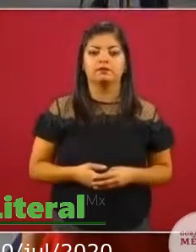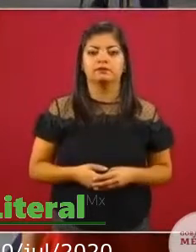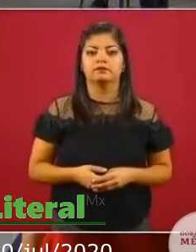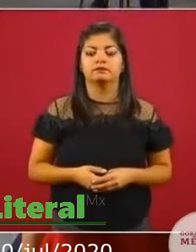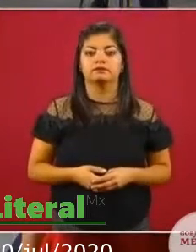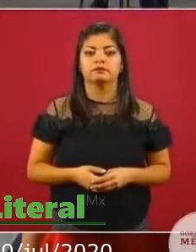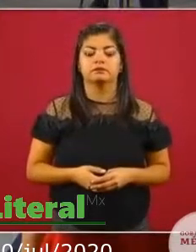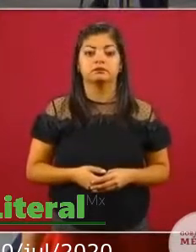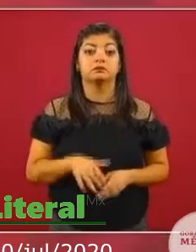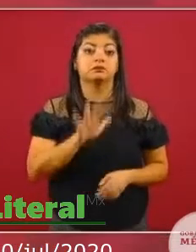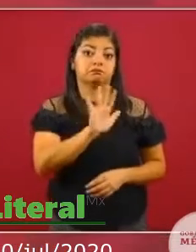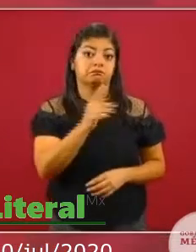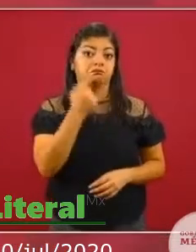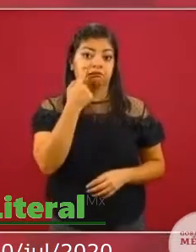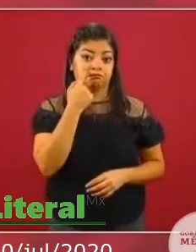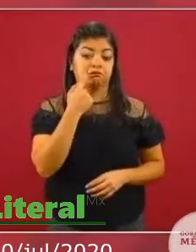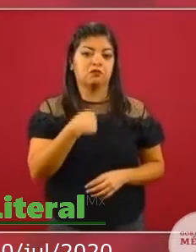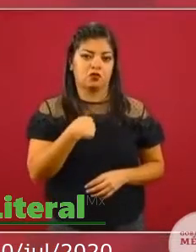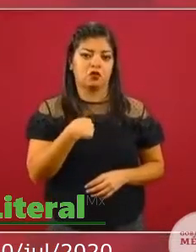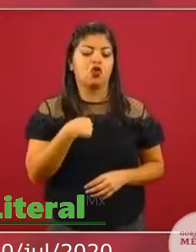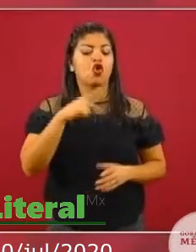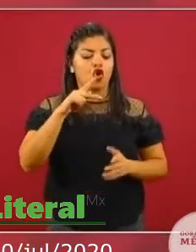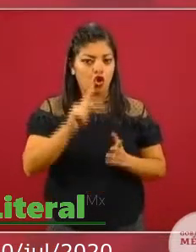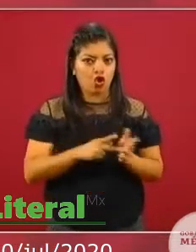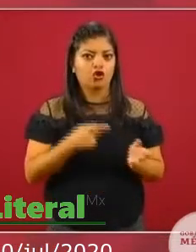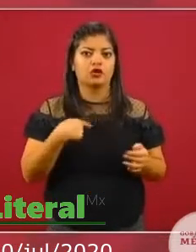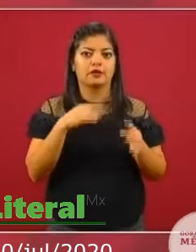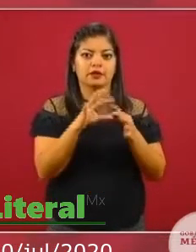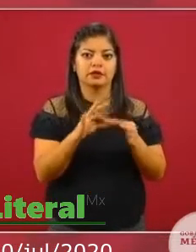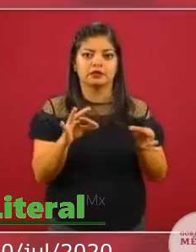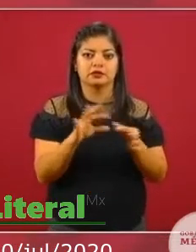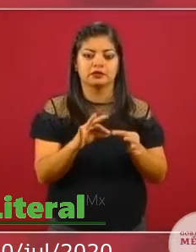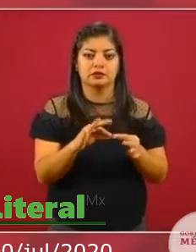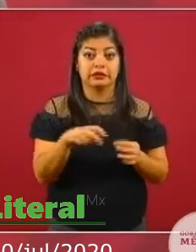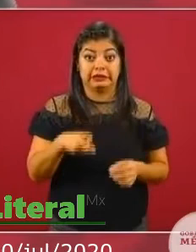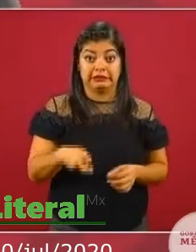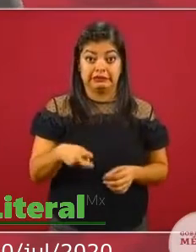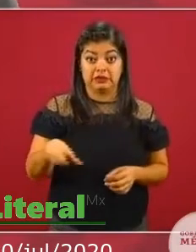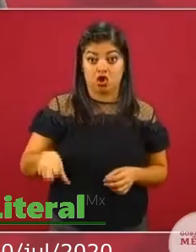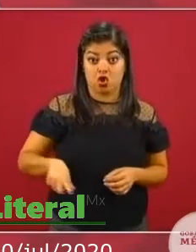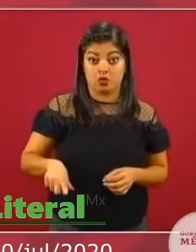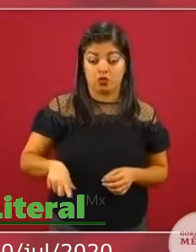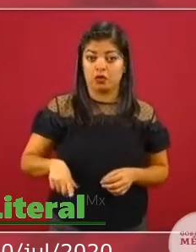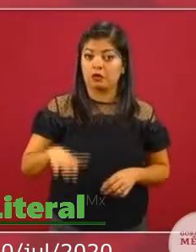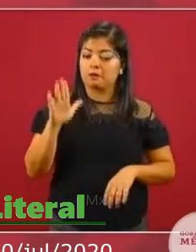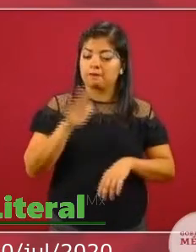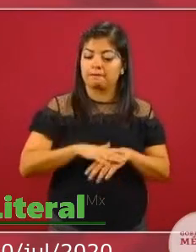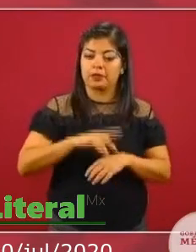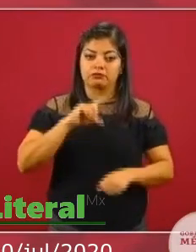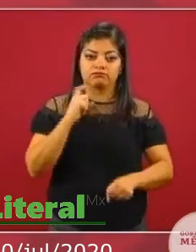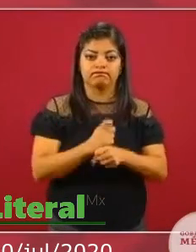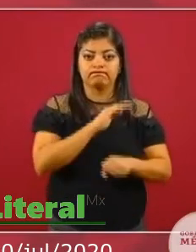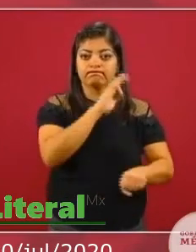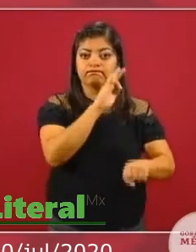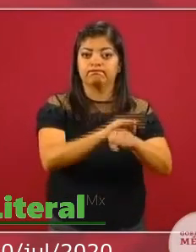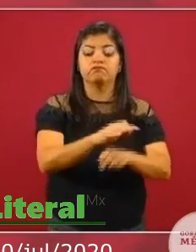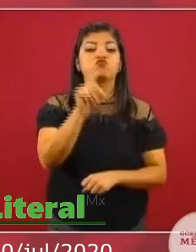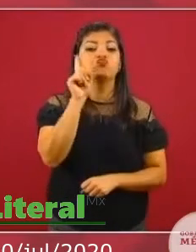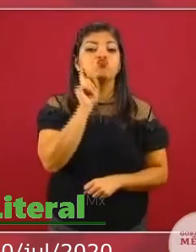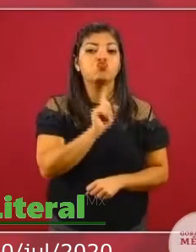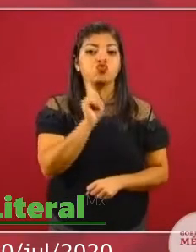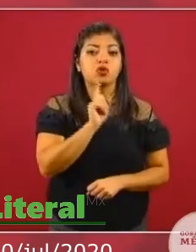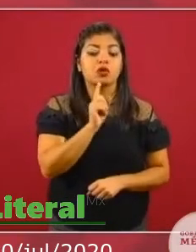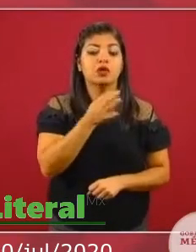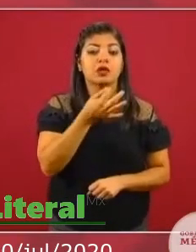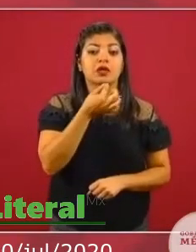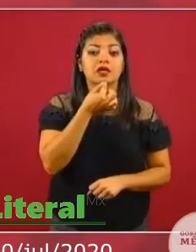fíjate que te voy a repetir que es el gobierno que más protege a las mujeres, a las